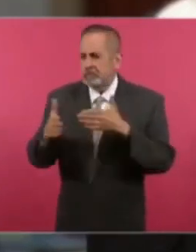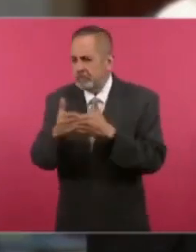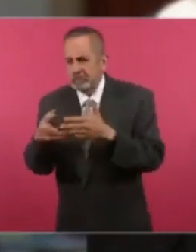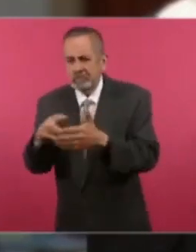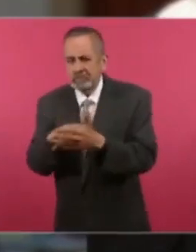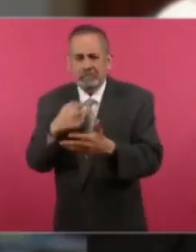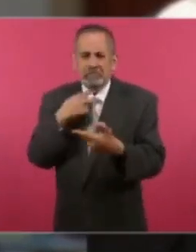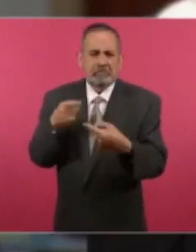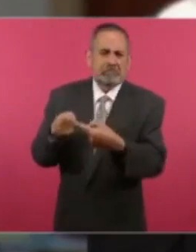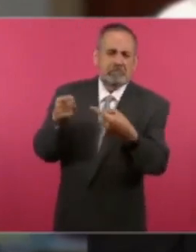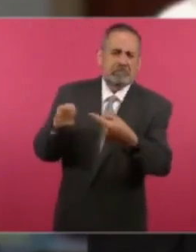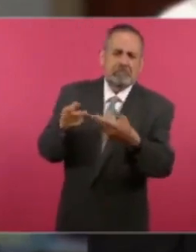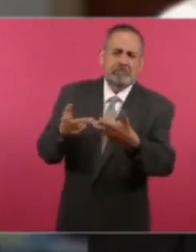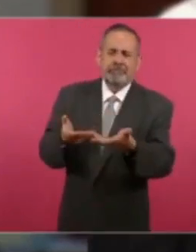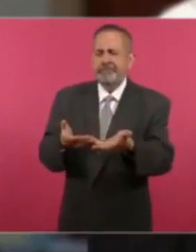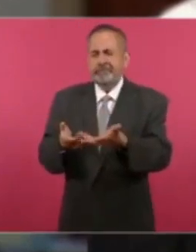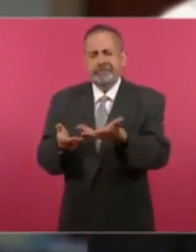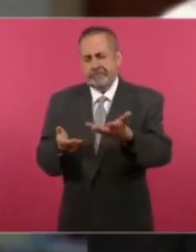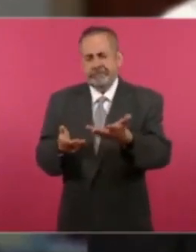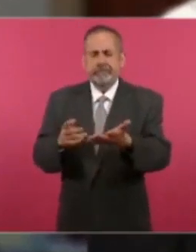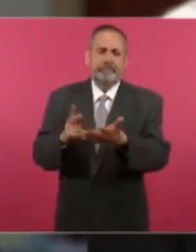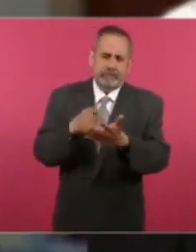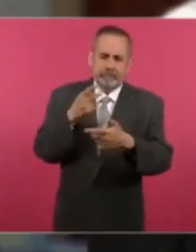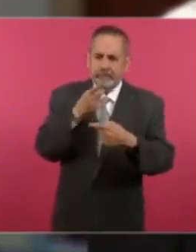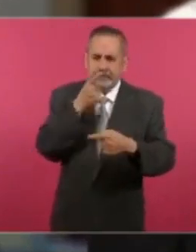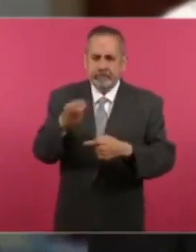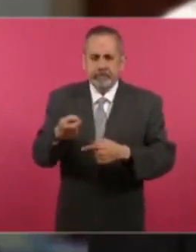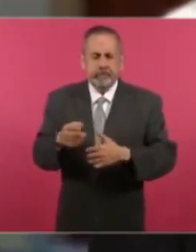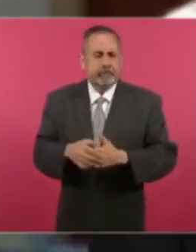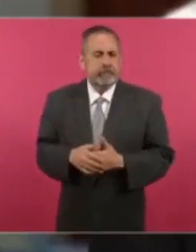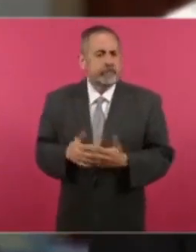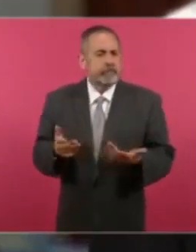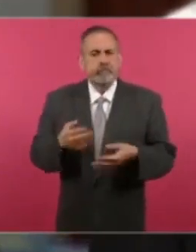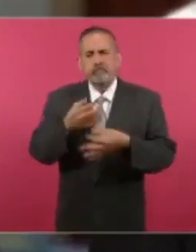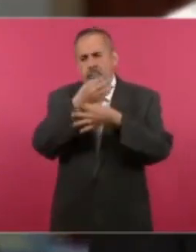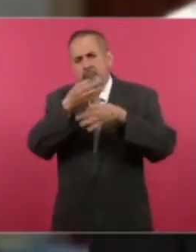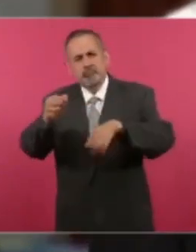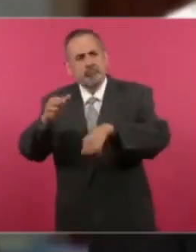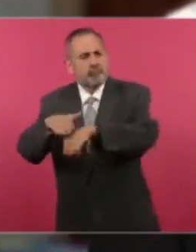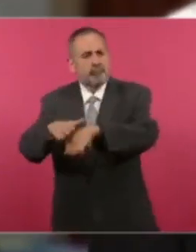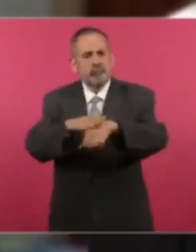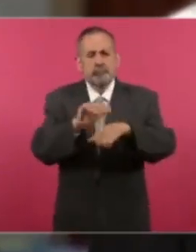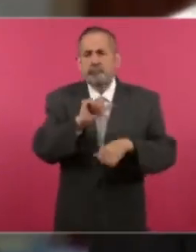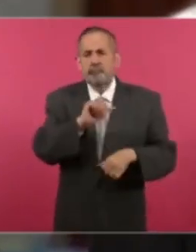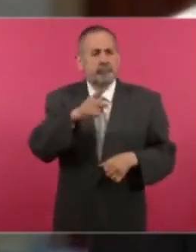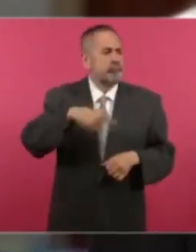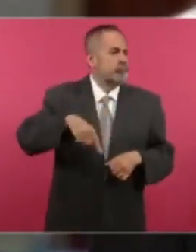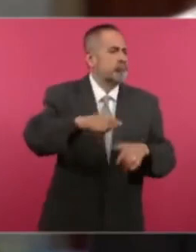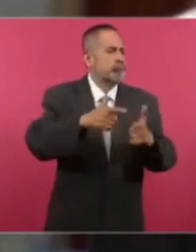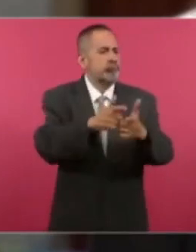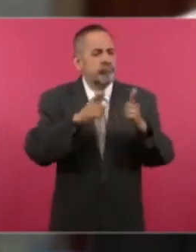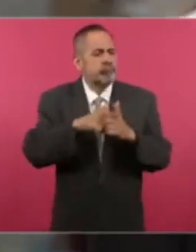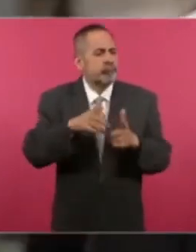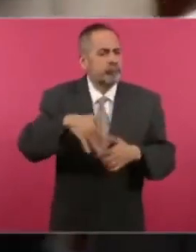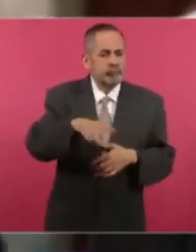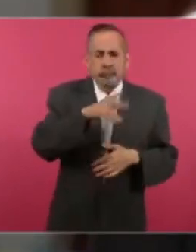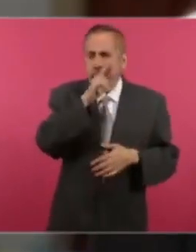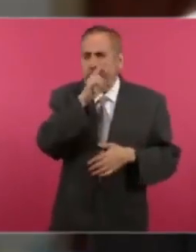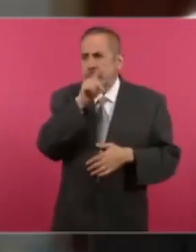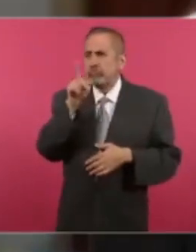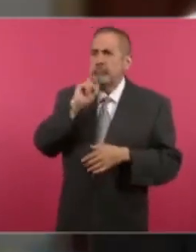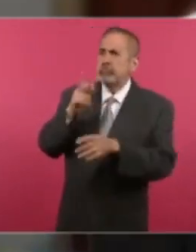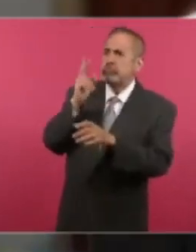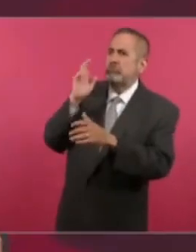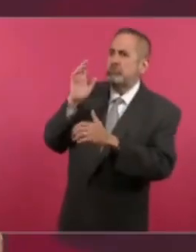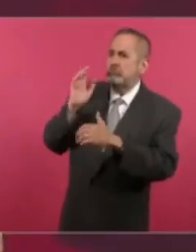Y insistiendo en el tema, ¿qué mensaje le daría precisamente a los colectivos de búsqueda que están preocupados por